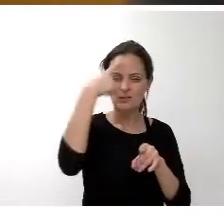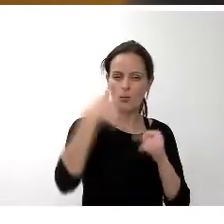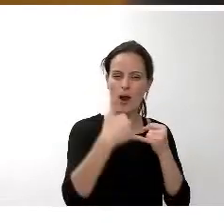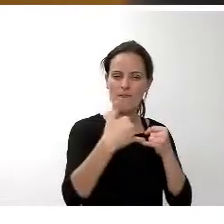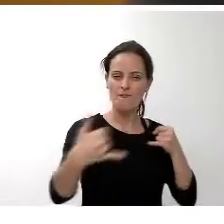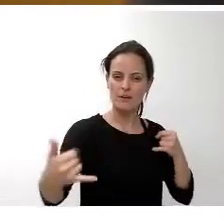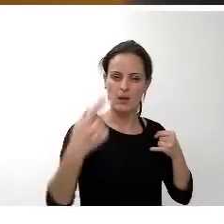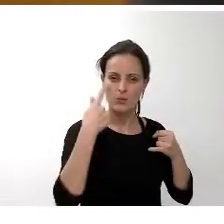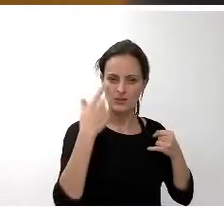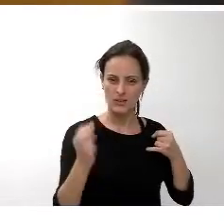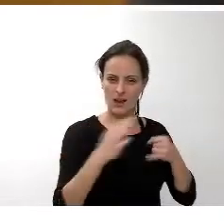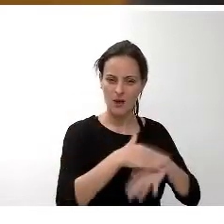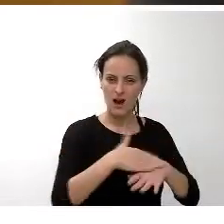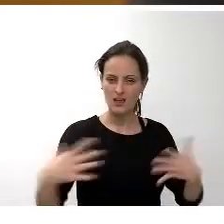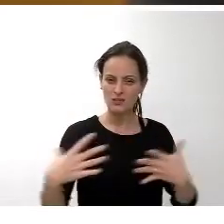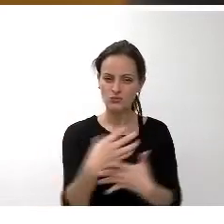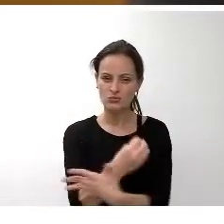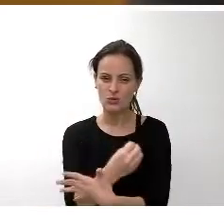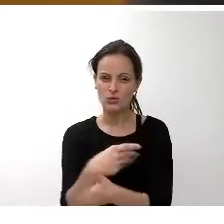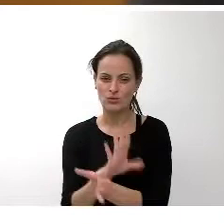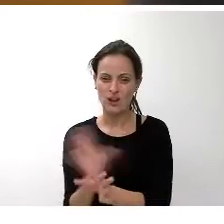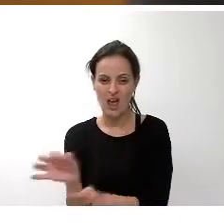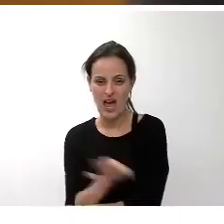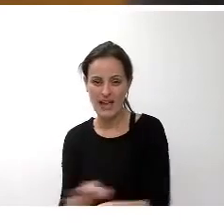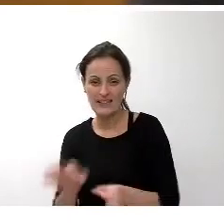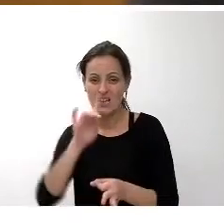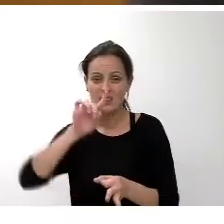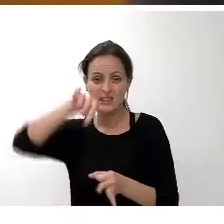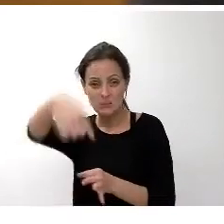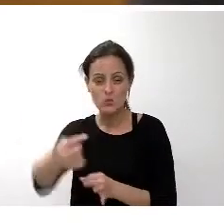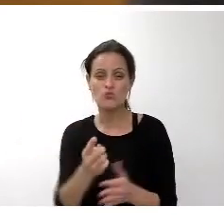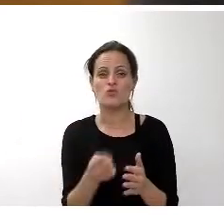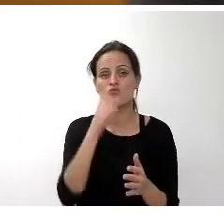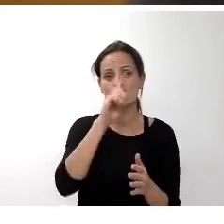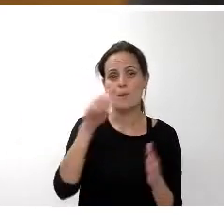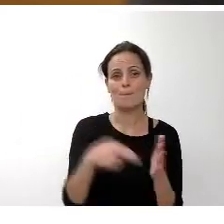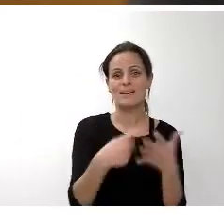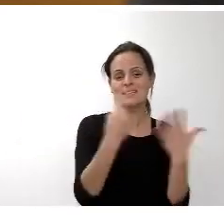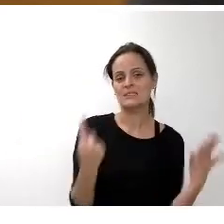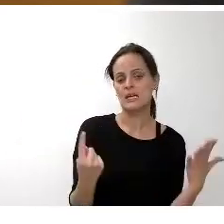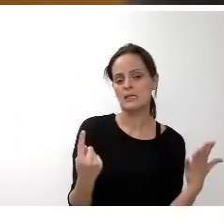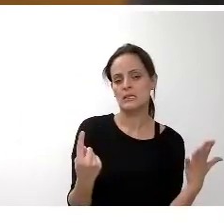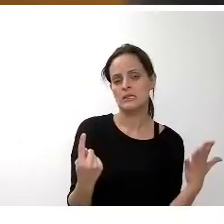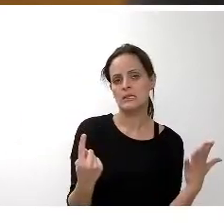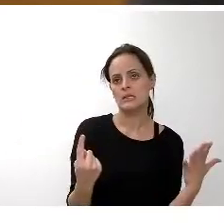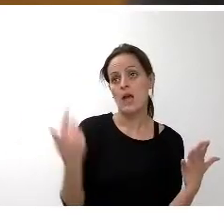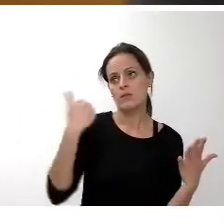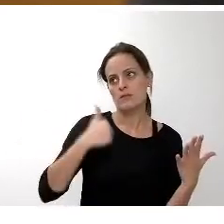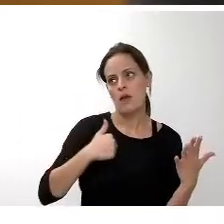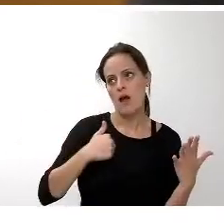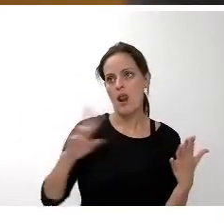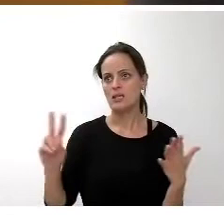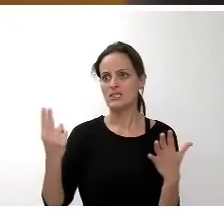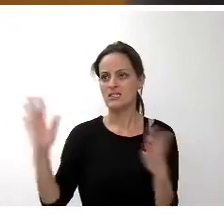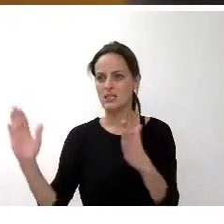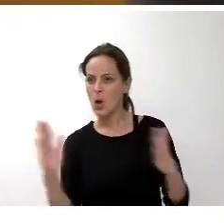conjunto de la isla en el año 2016 se culminará el segundo 50% de la